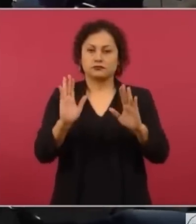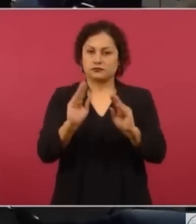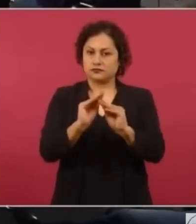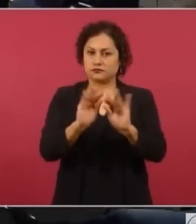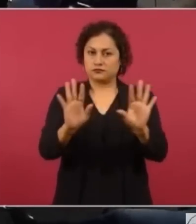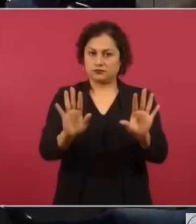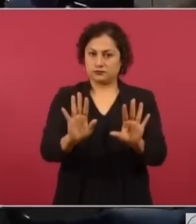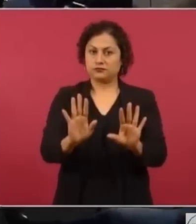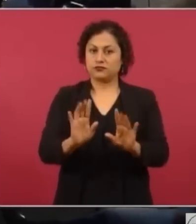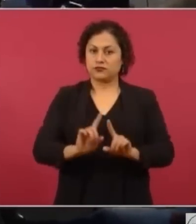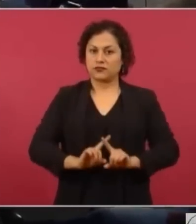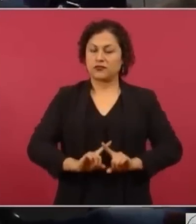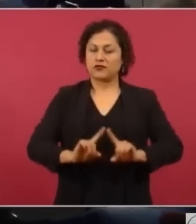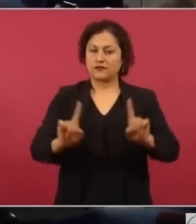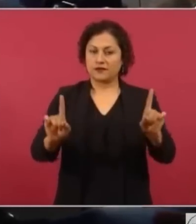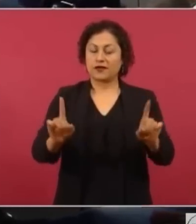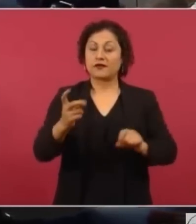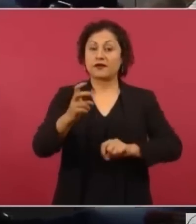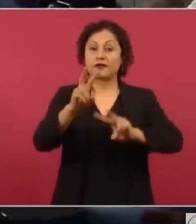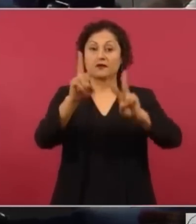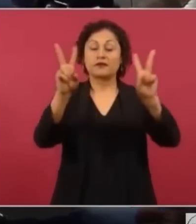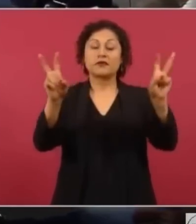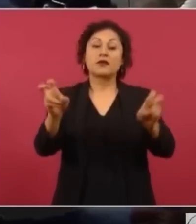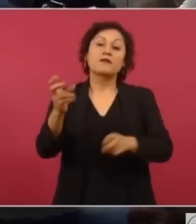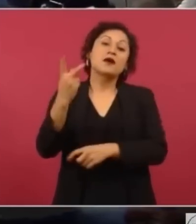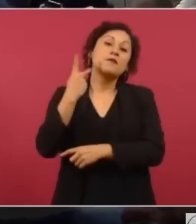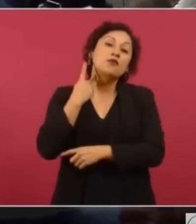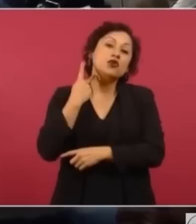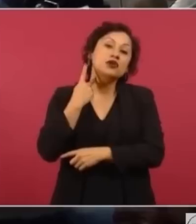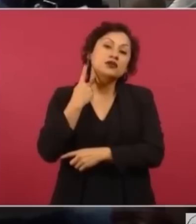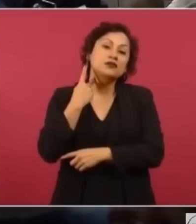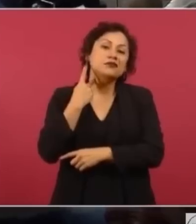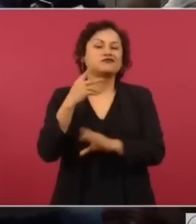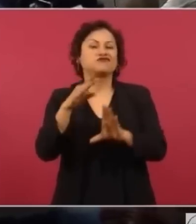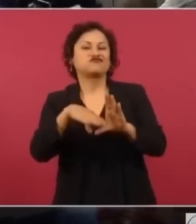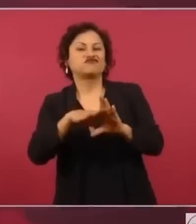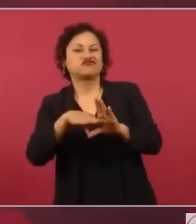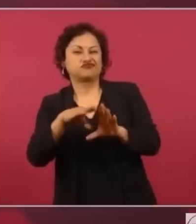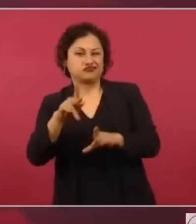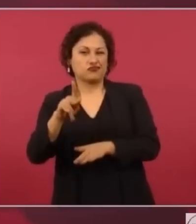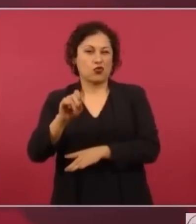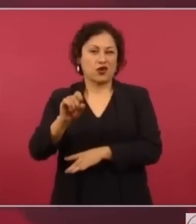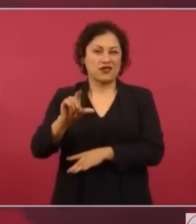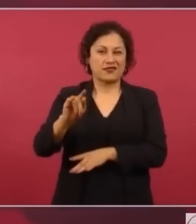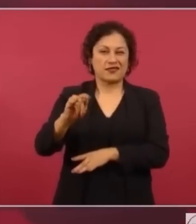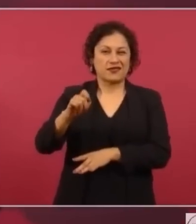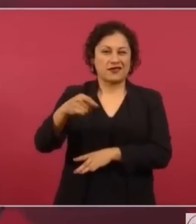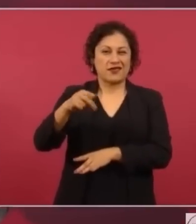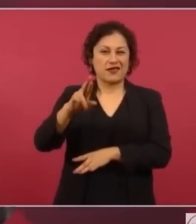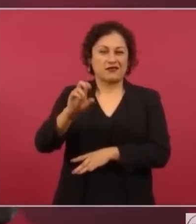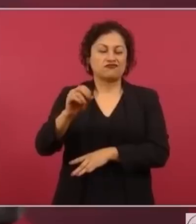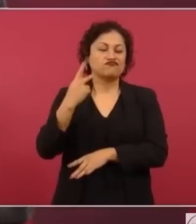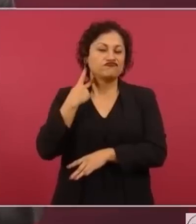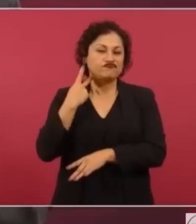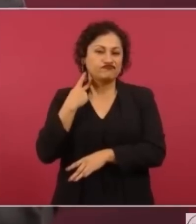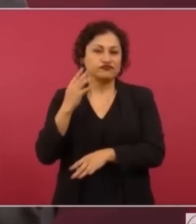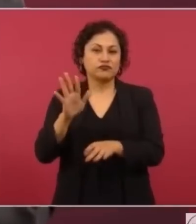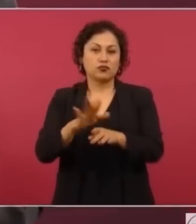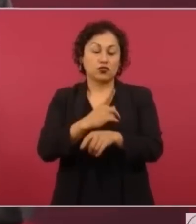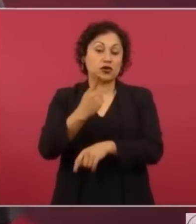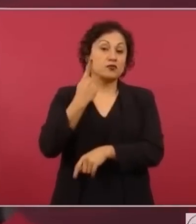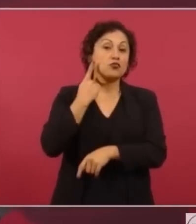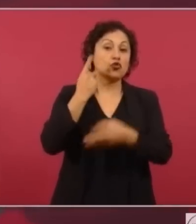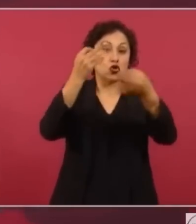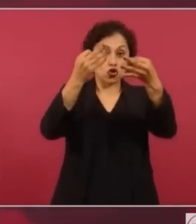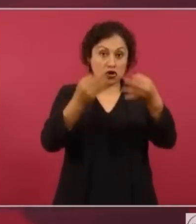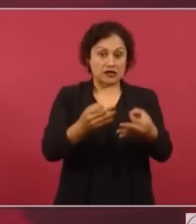completamente político, politiquero, porque la política es tan limpia que ni